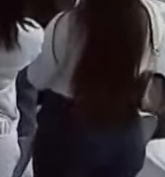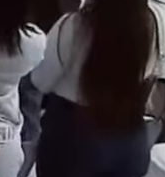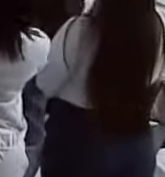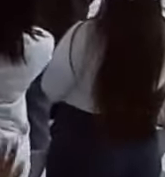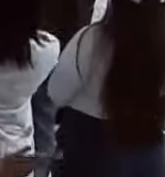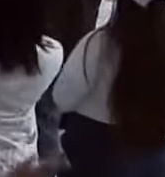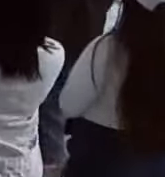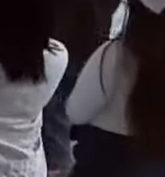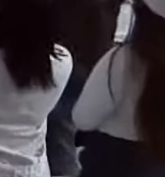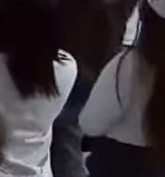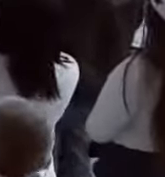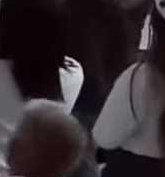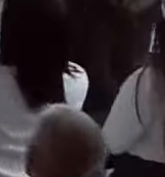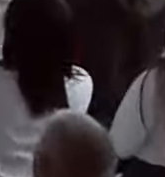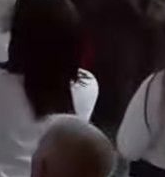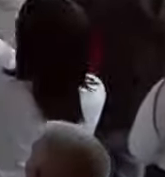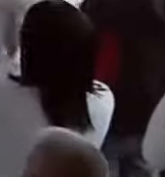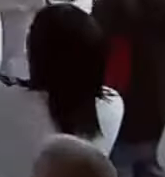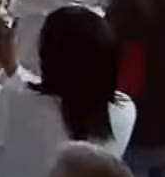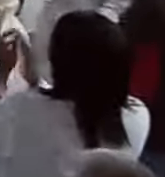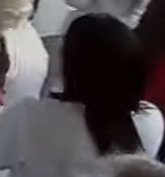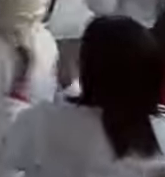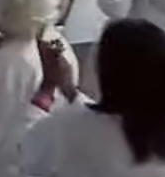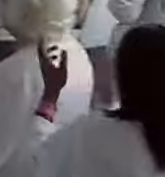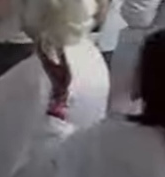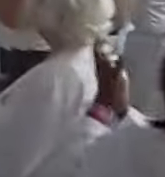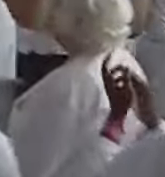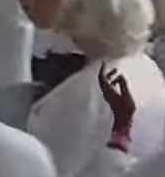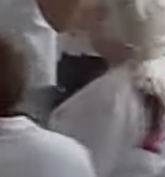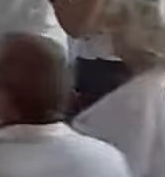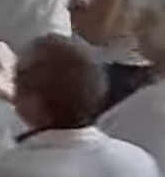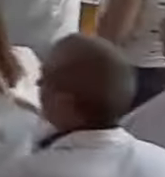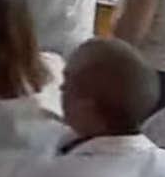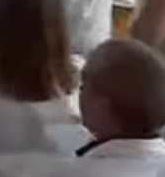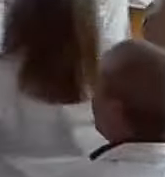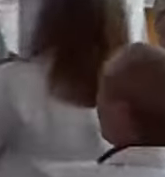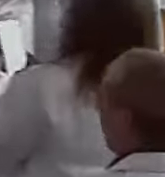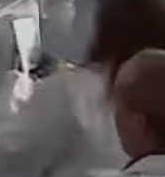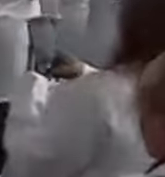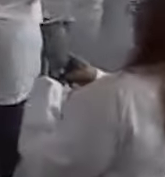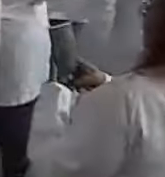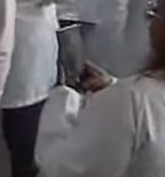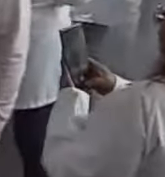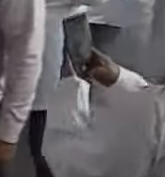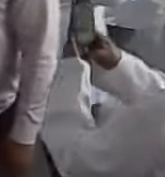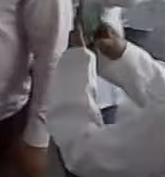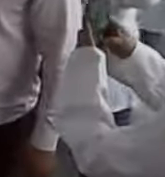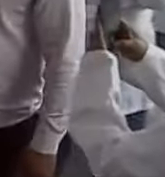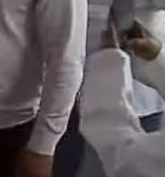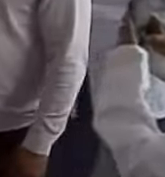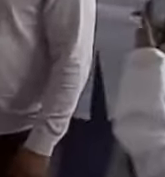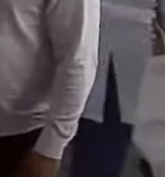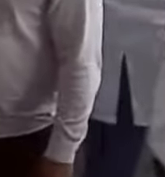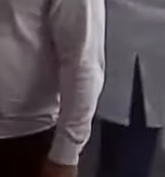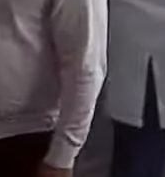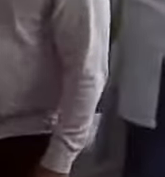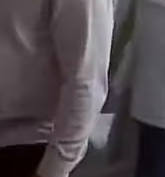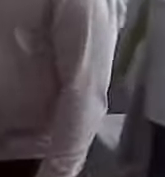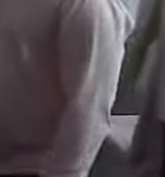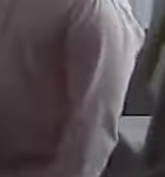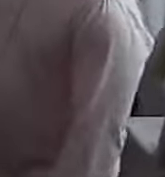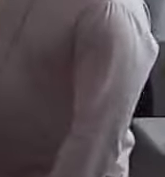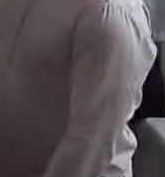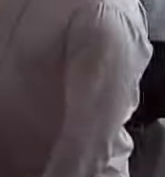Intensivos Ecografía Farmacia y Observación Hacen vida acá 32 médicos 3 internistas